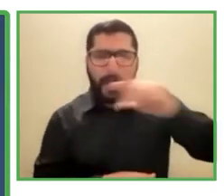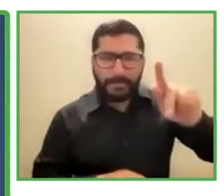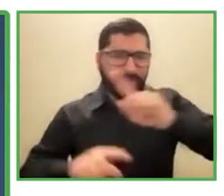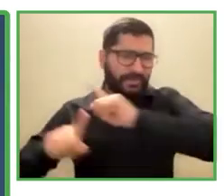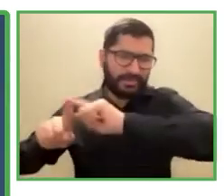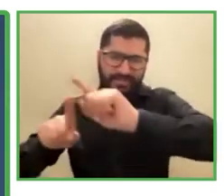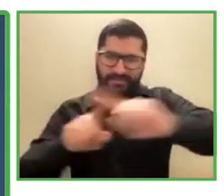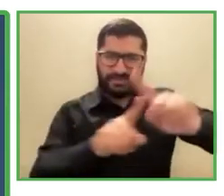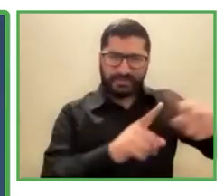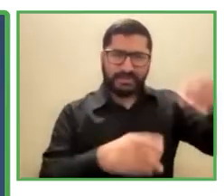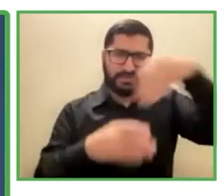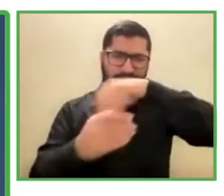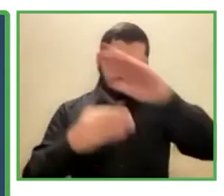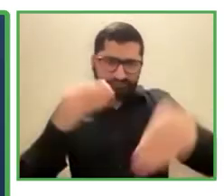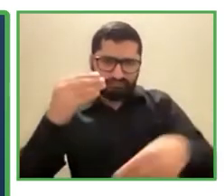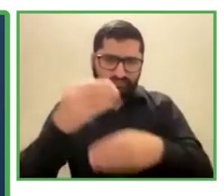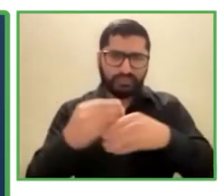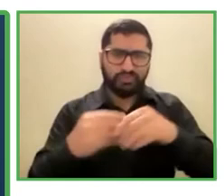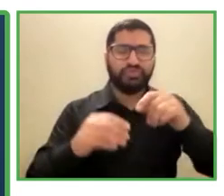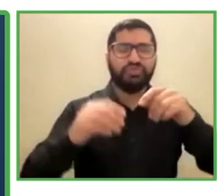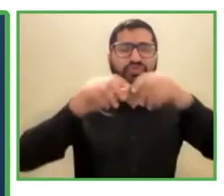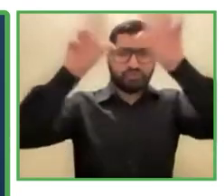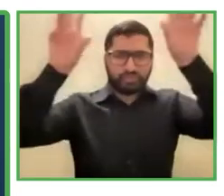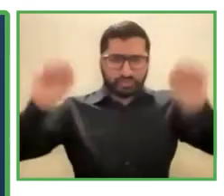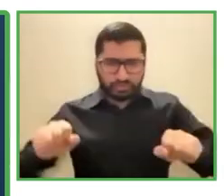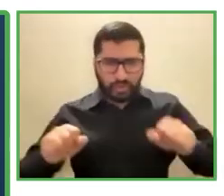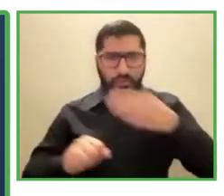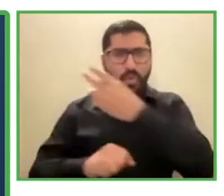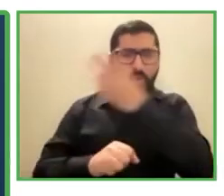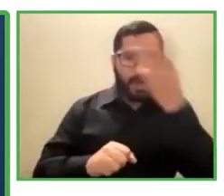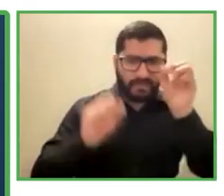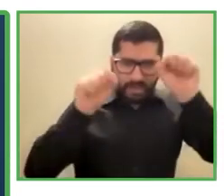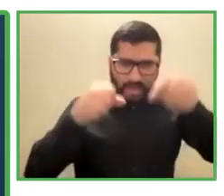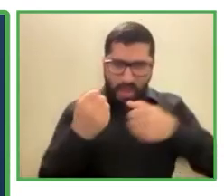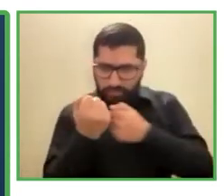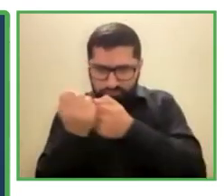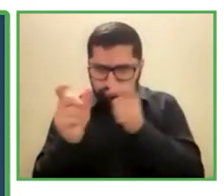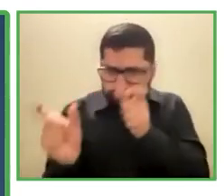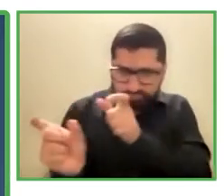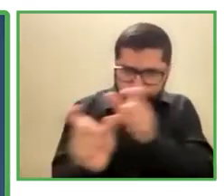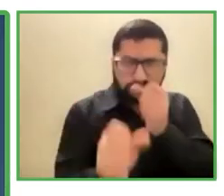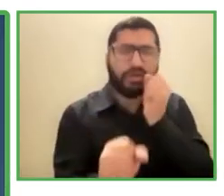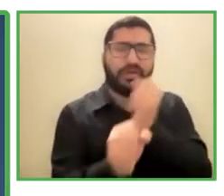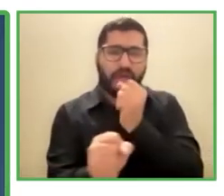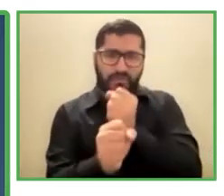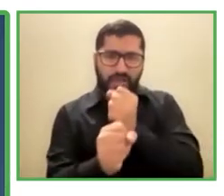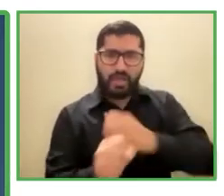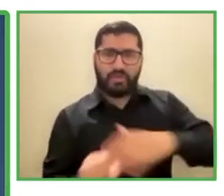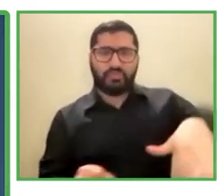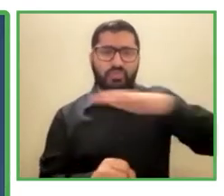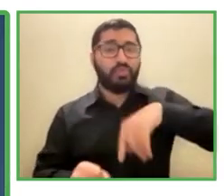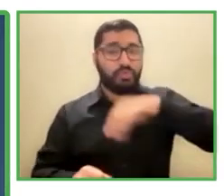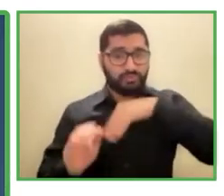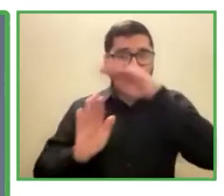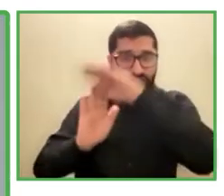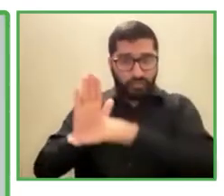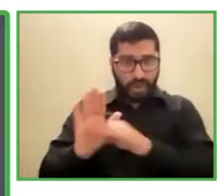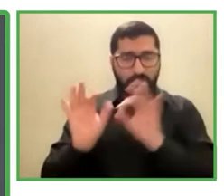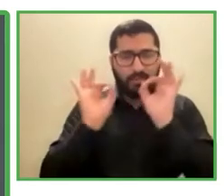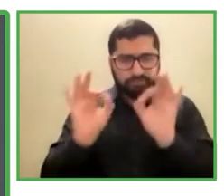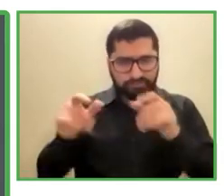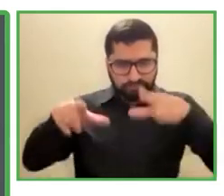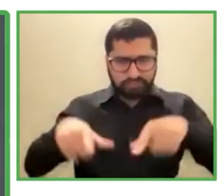monitorizar a los trabajadores. Nuestra oficina, o más bien nuestro trabajo, con los